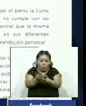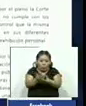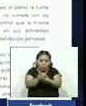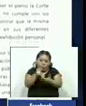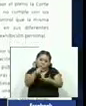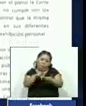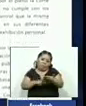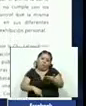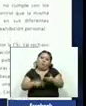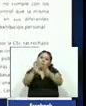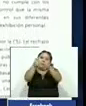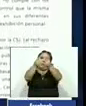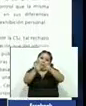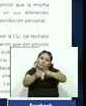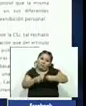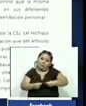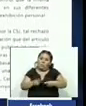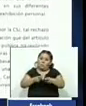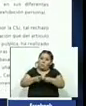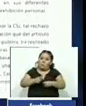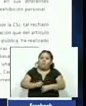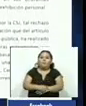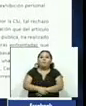presupuestos para generar control